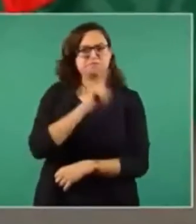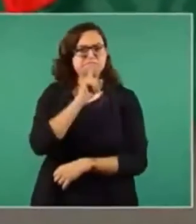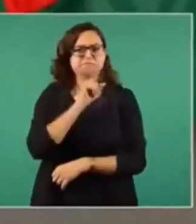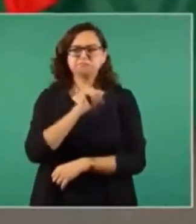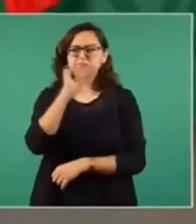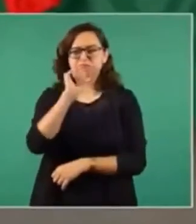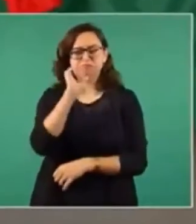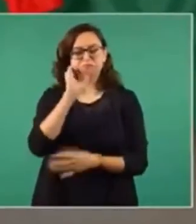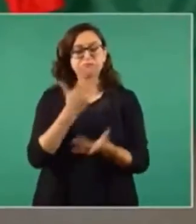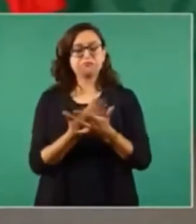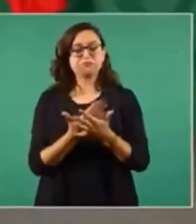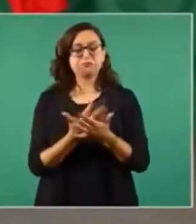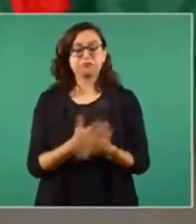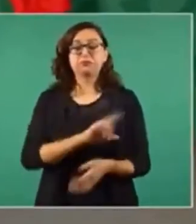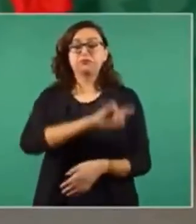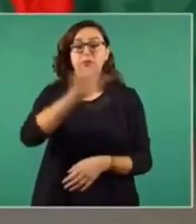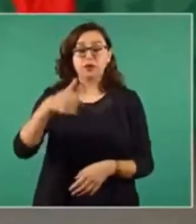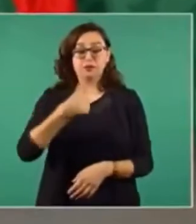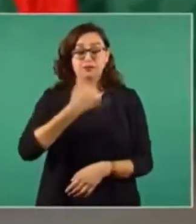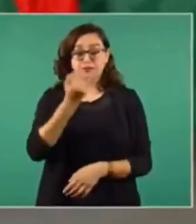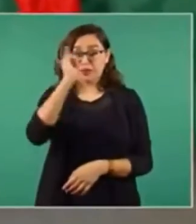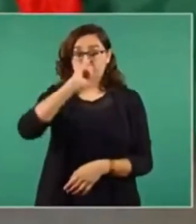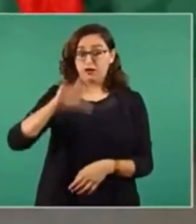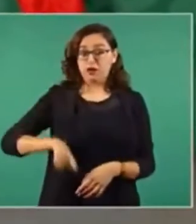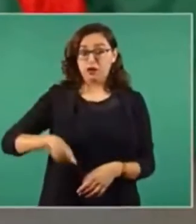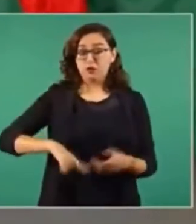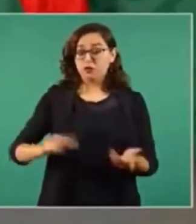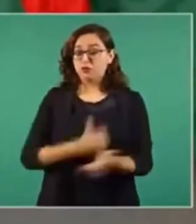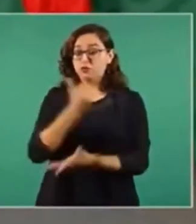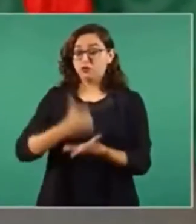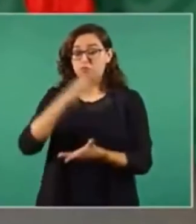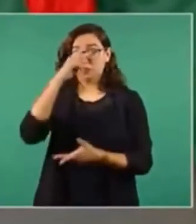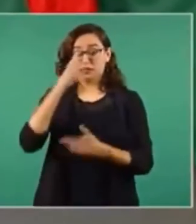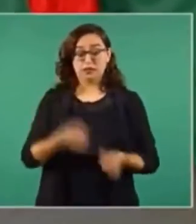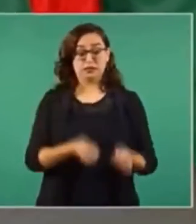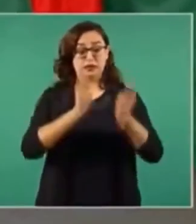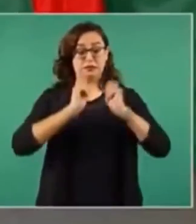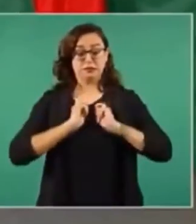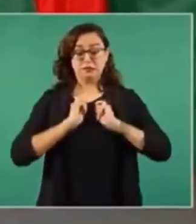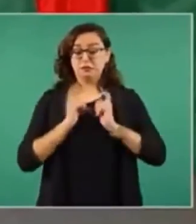hasta los del PAN este pagaron